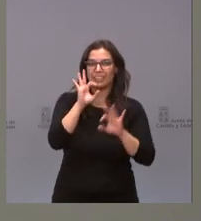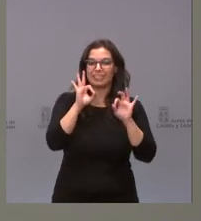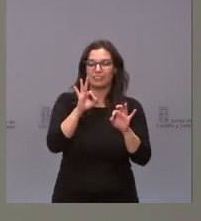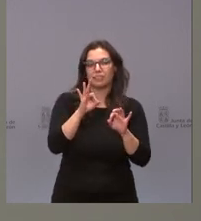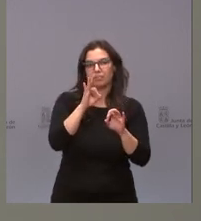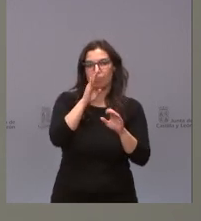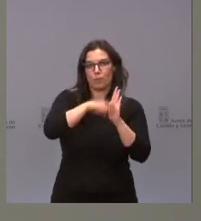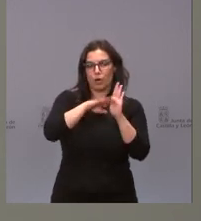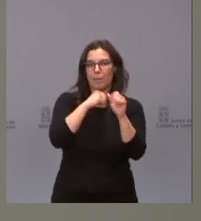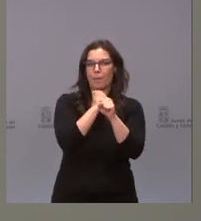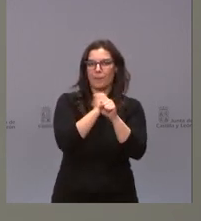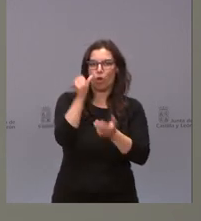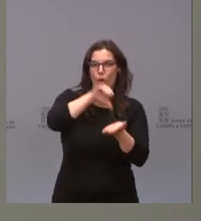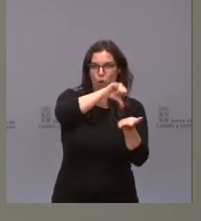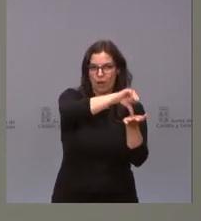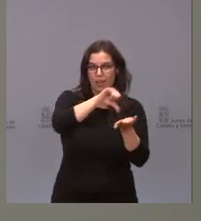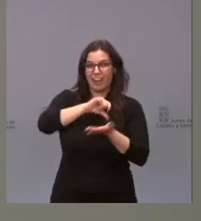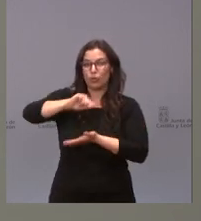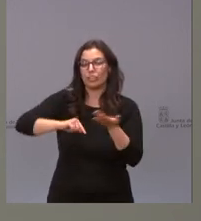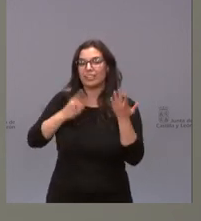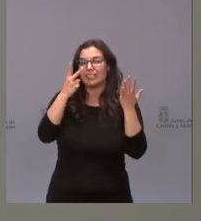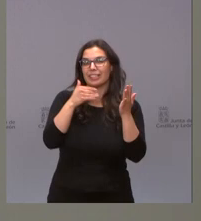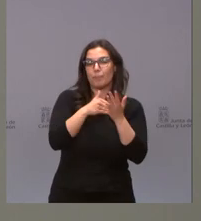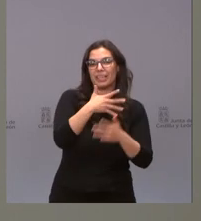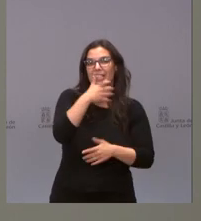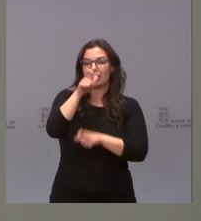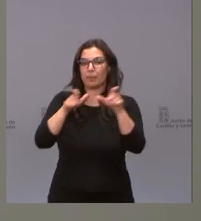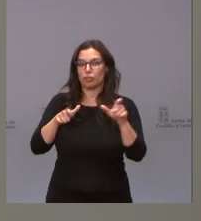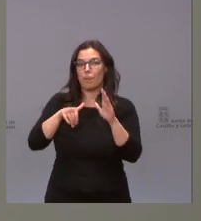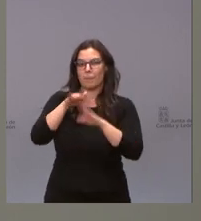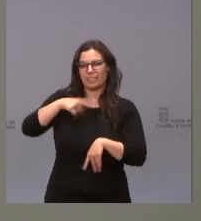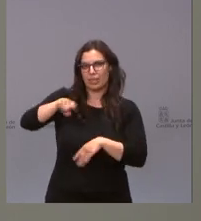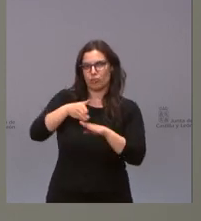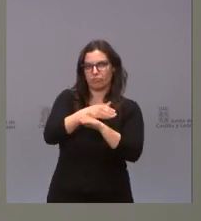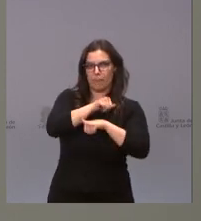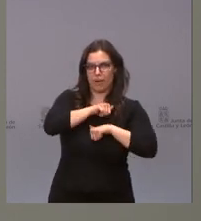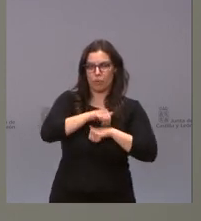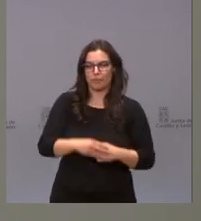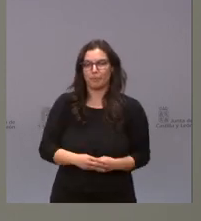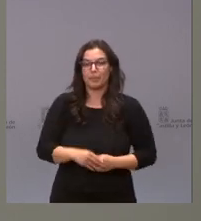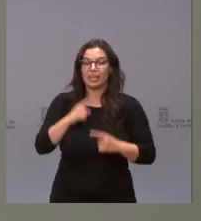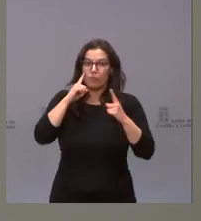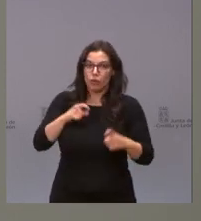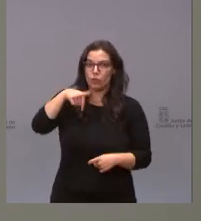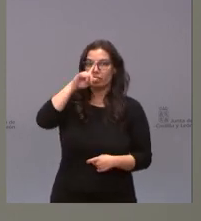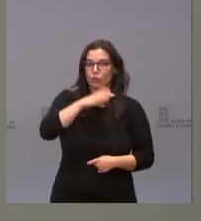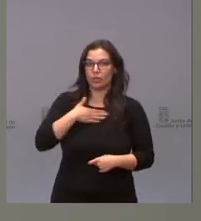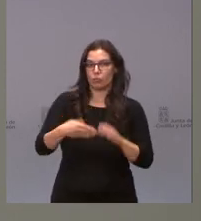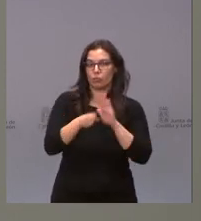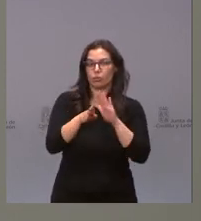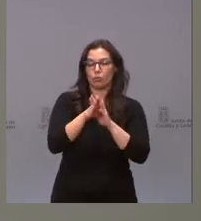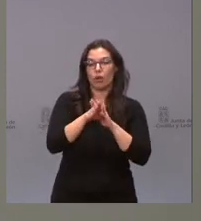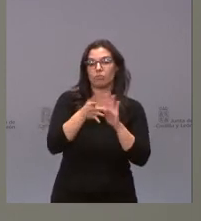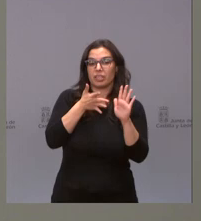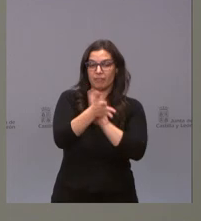local con la contratación de más de 7.500 desempleados. Un esfuerzo que queremos mantener este año y que se traduce de momento en la